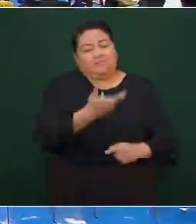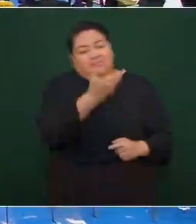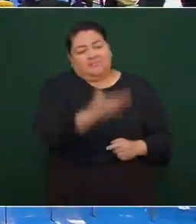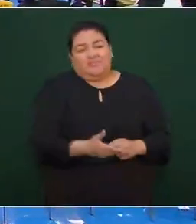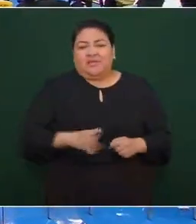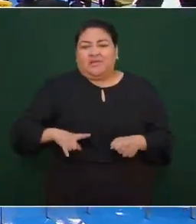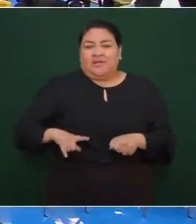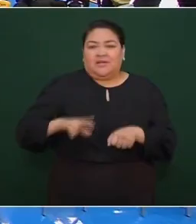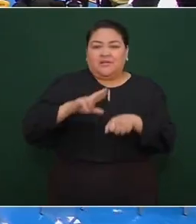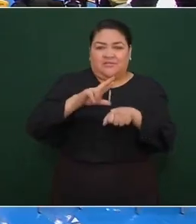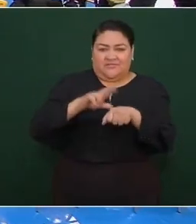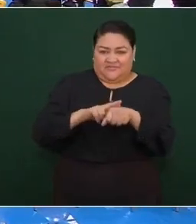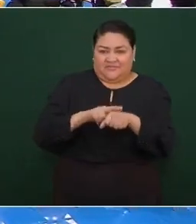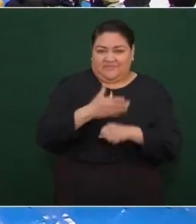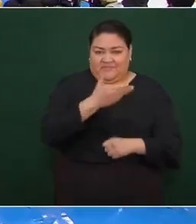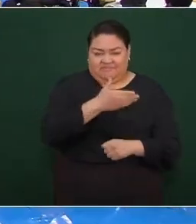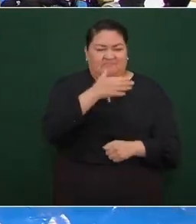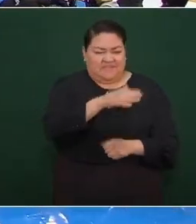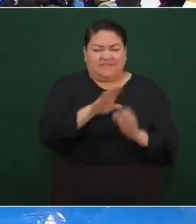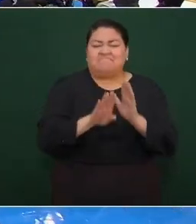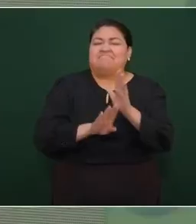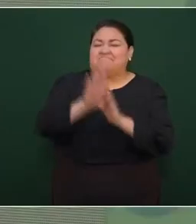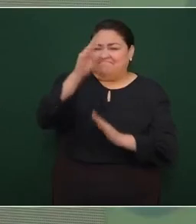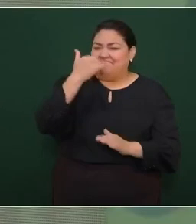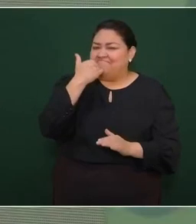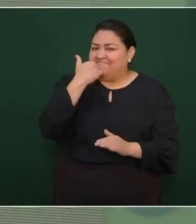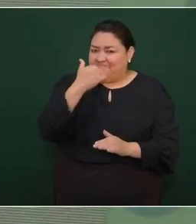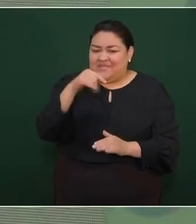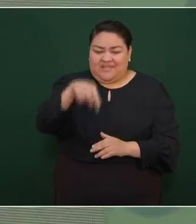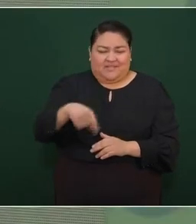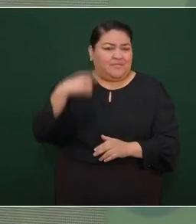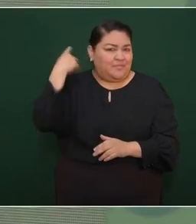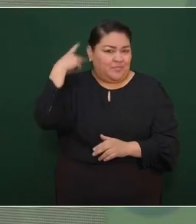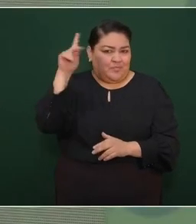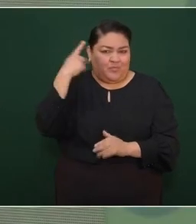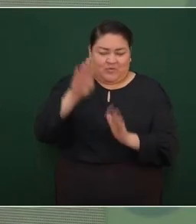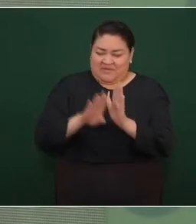y le va a ir muy bien a Puebla